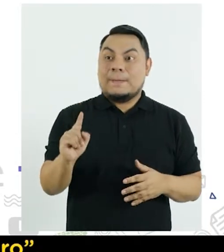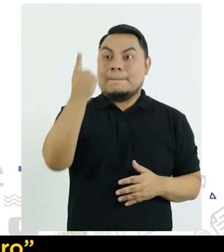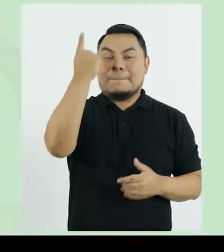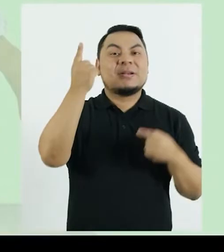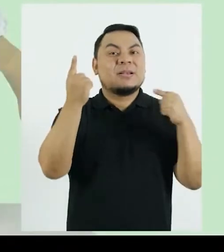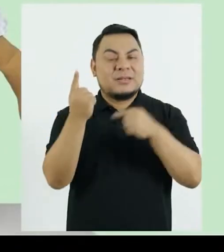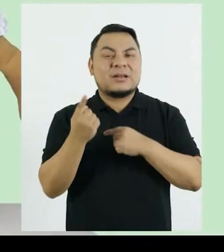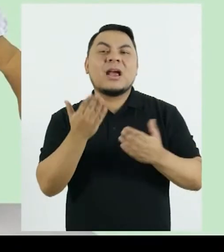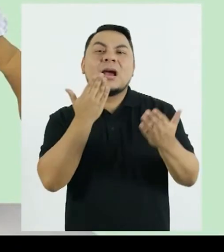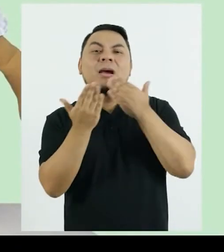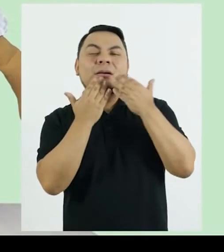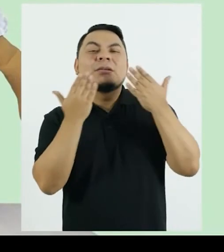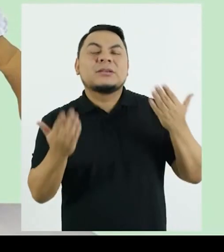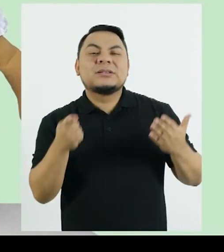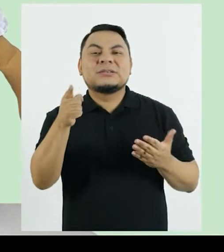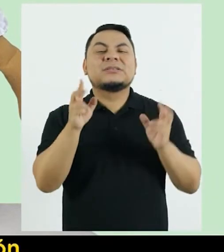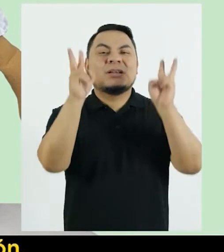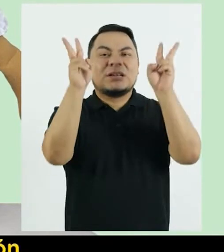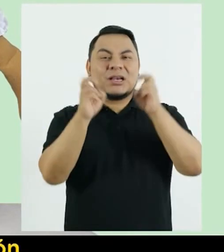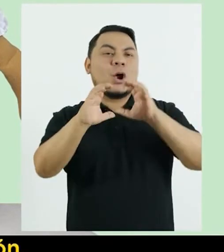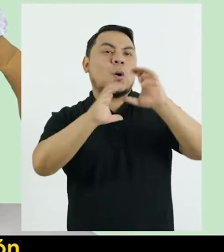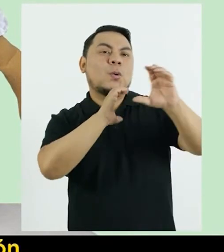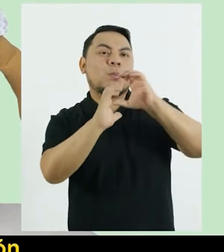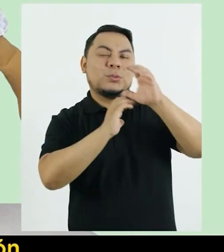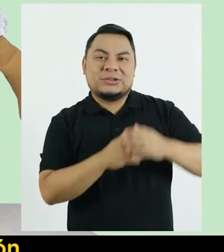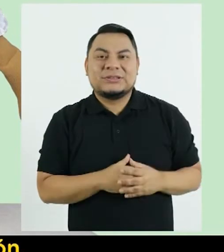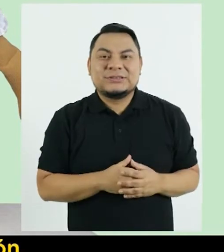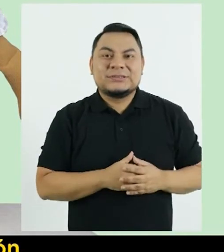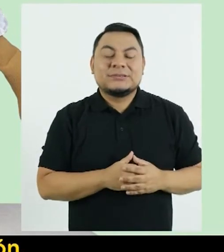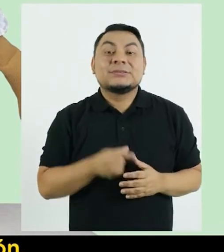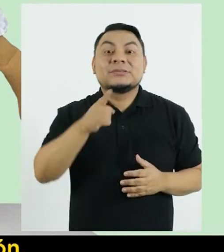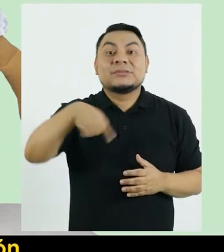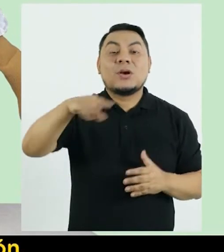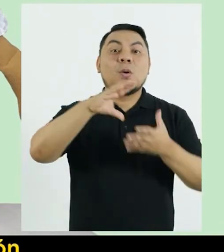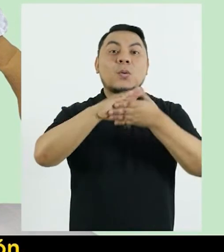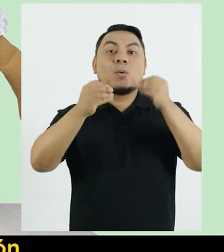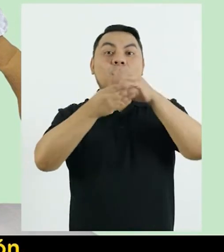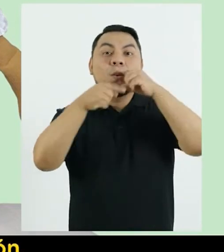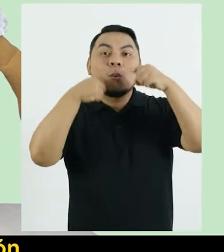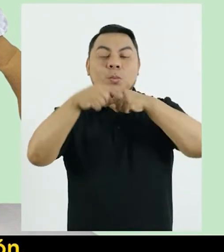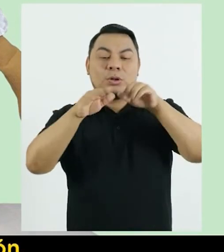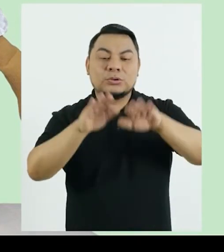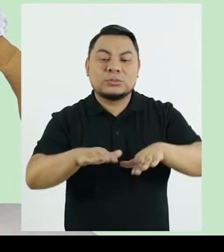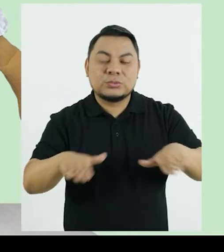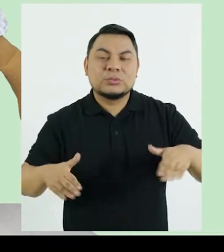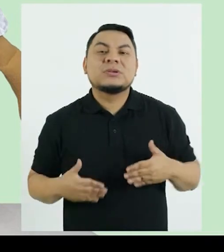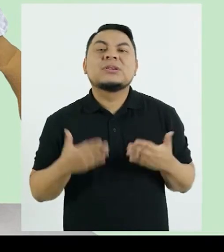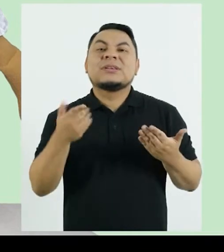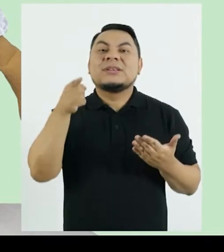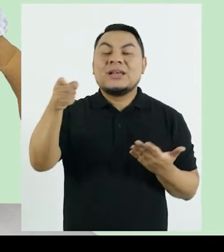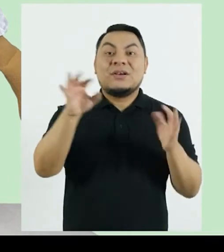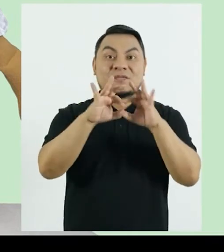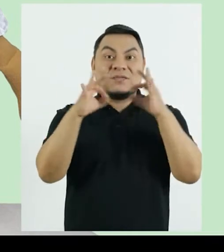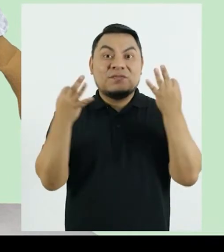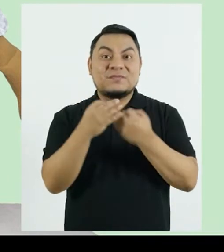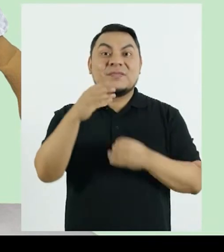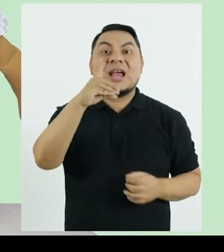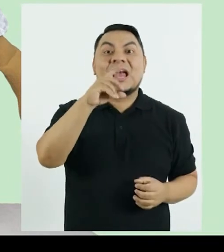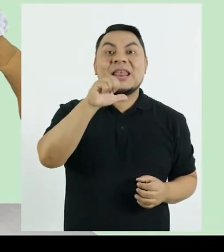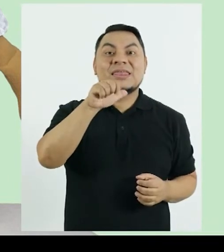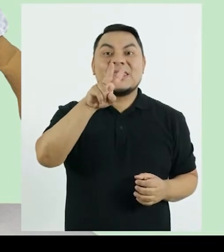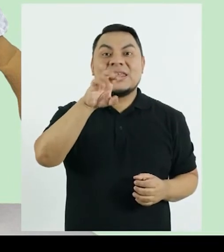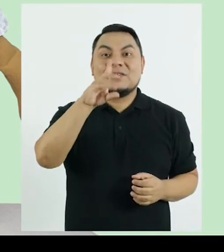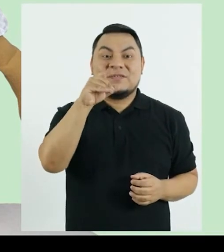En primer lugar hablemos del área de comunicación Los cuentos infantiles